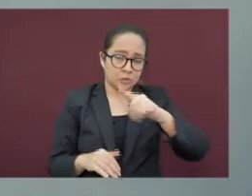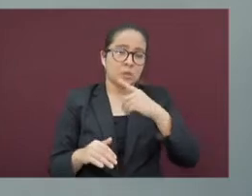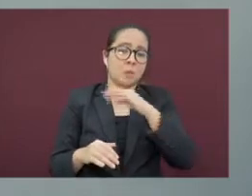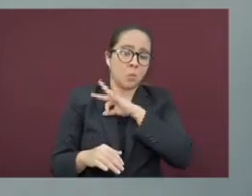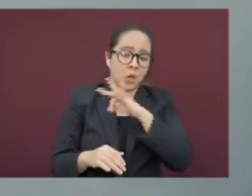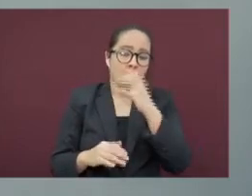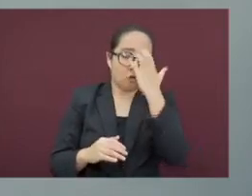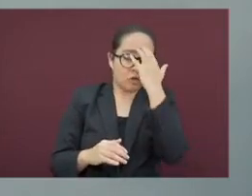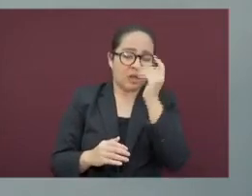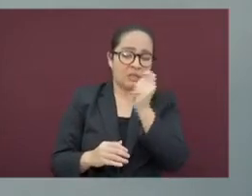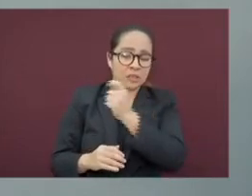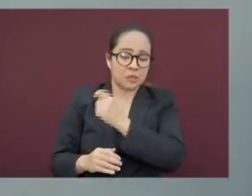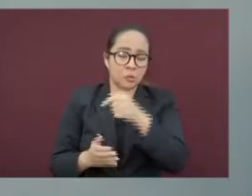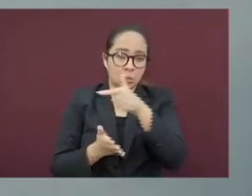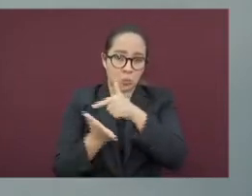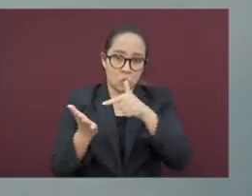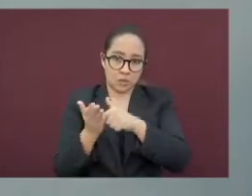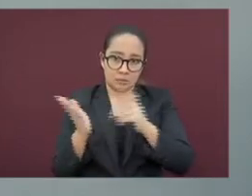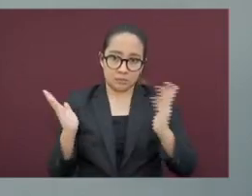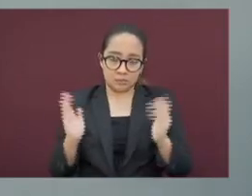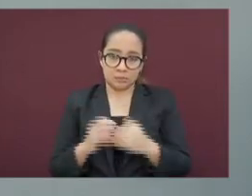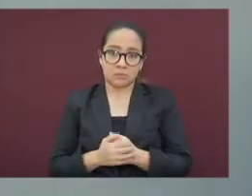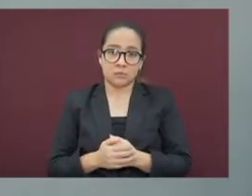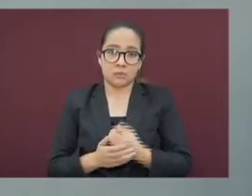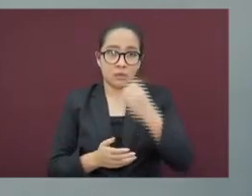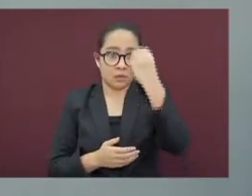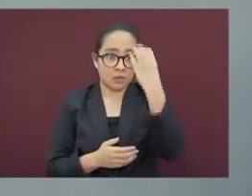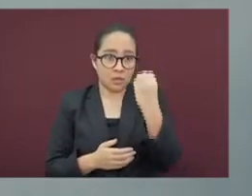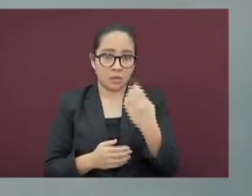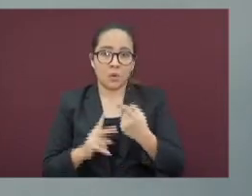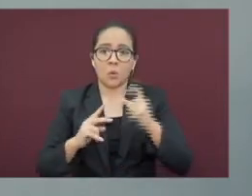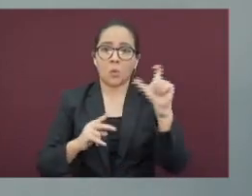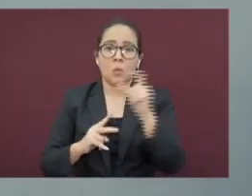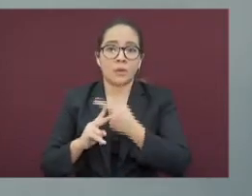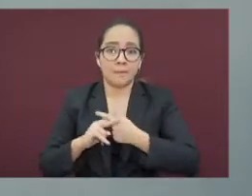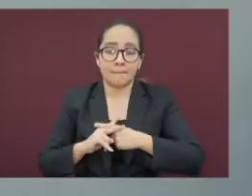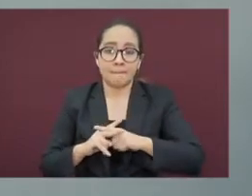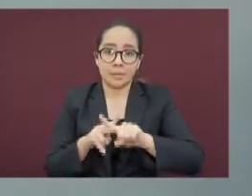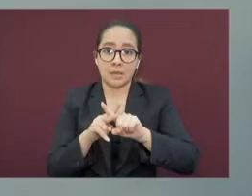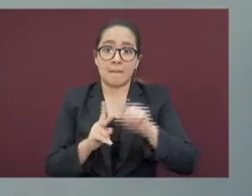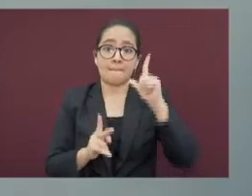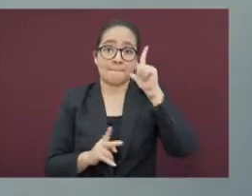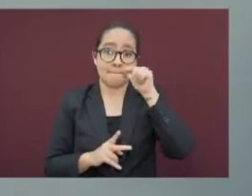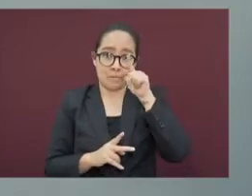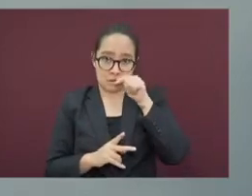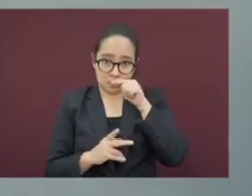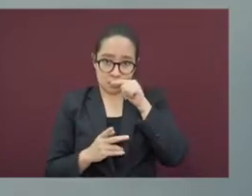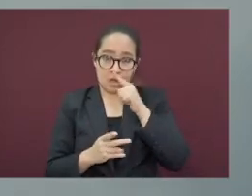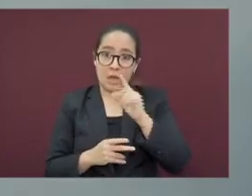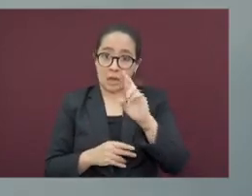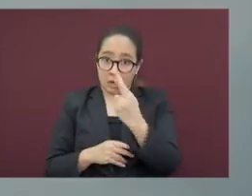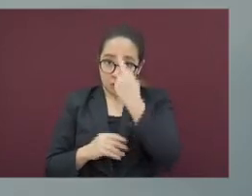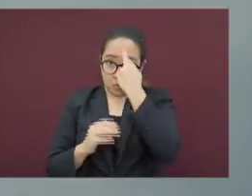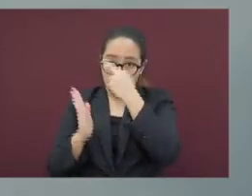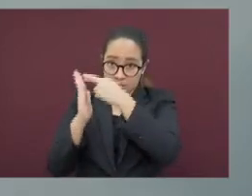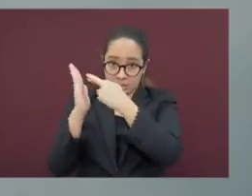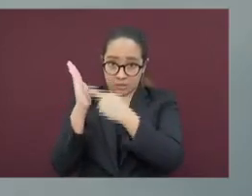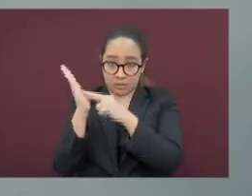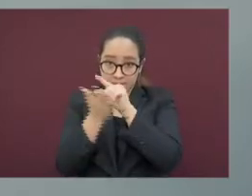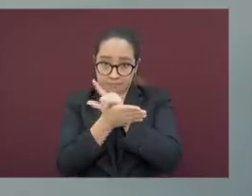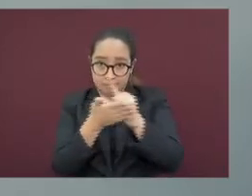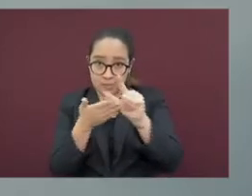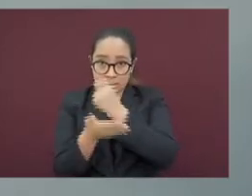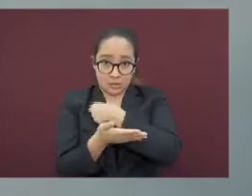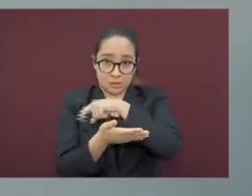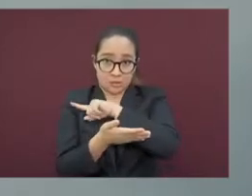municipios. La semaforización inicia el día de mañana. No olviden las medidas de higiene. Lavado frecuente de manos.